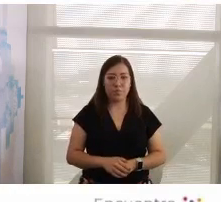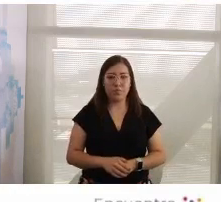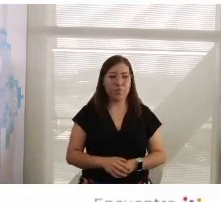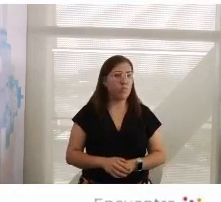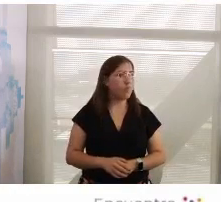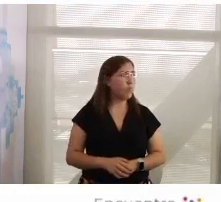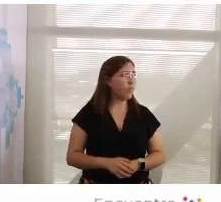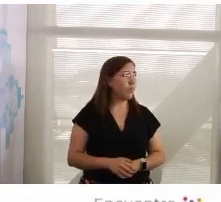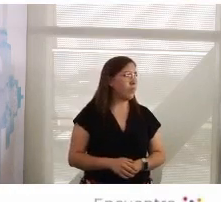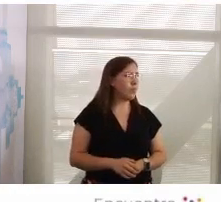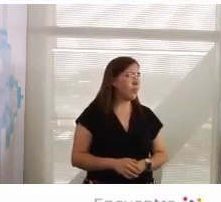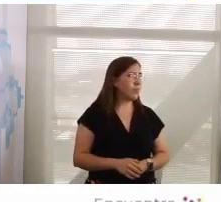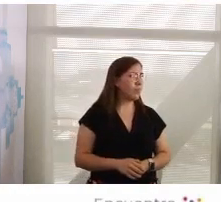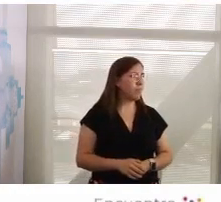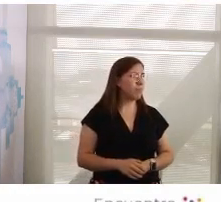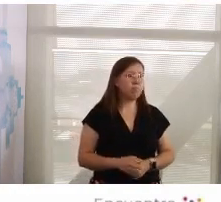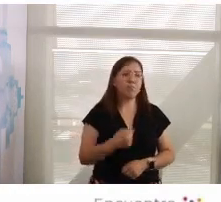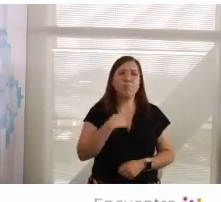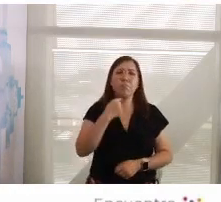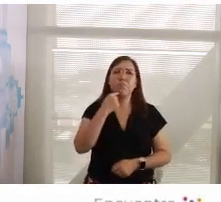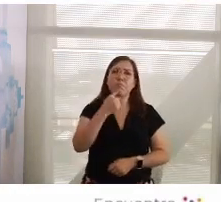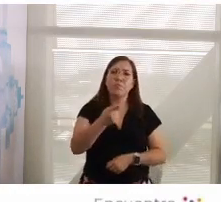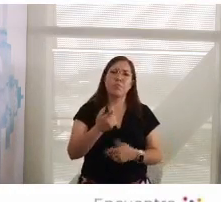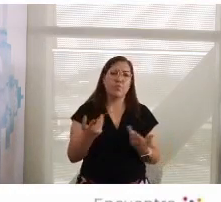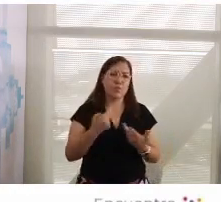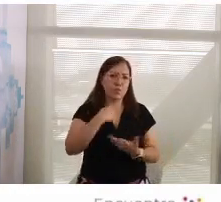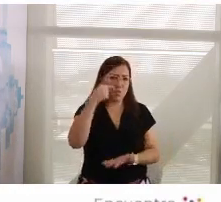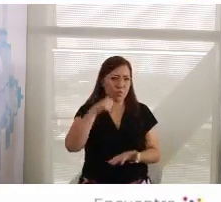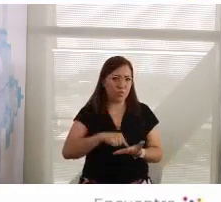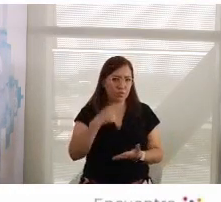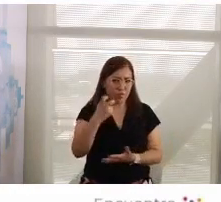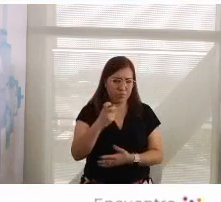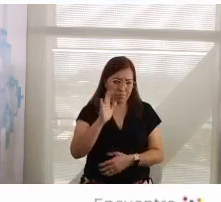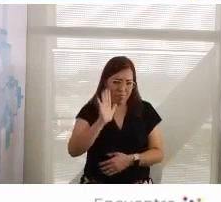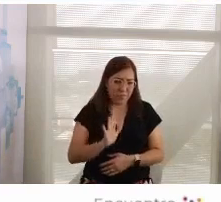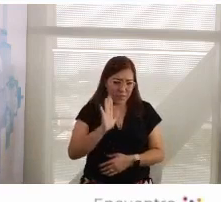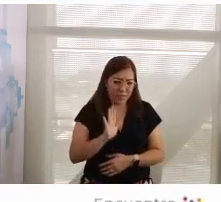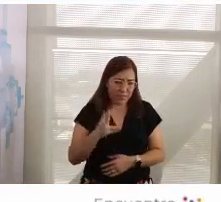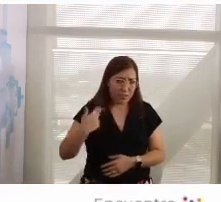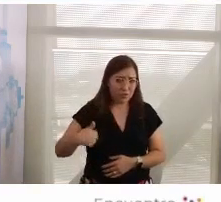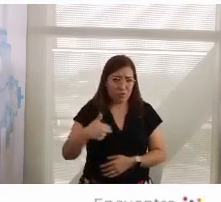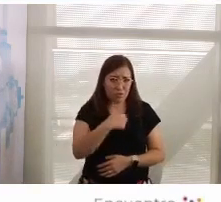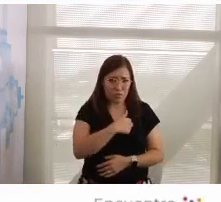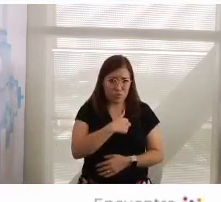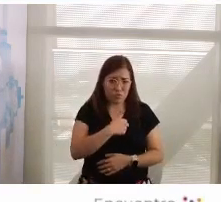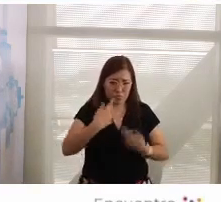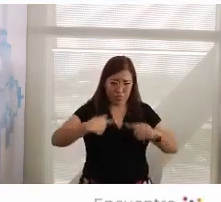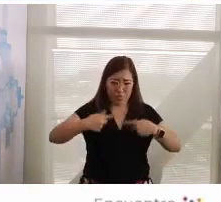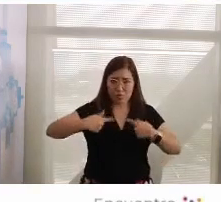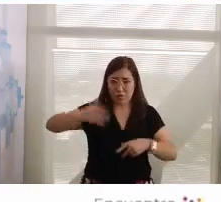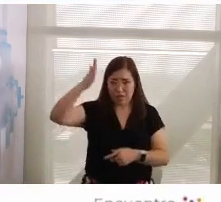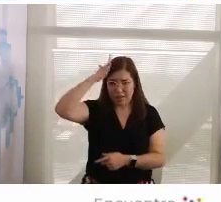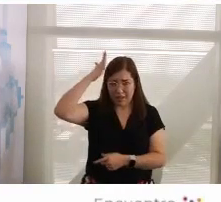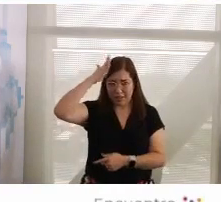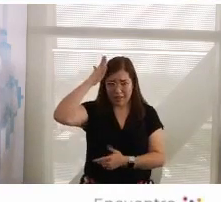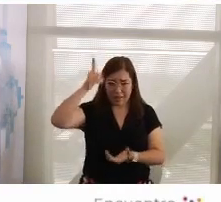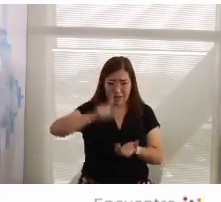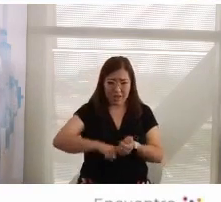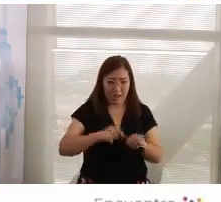diciendo que me parece que nosotros, lideranzas de la sociedad civil,